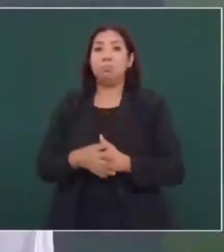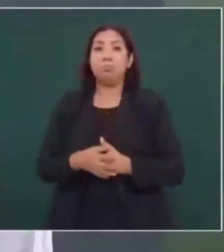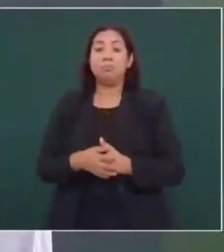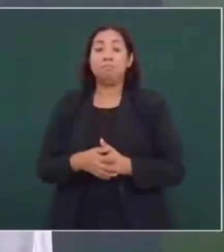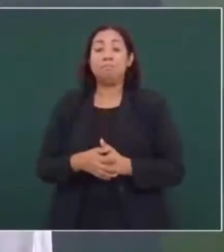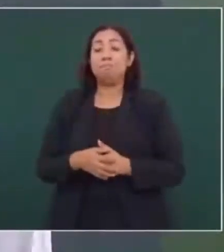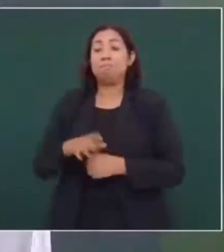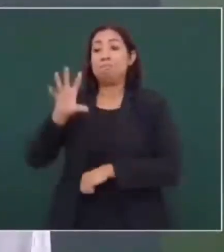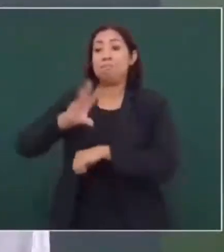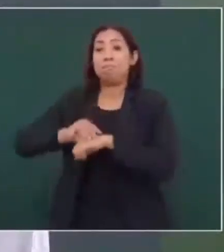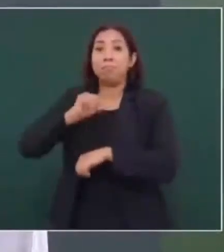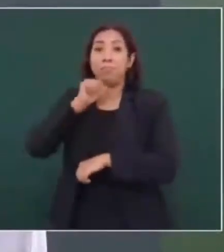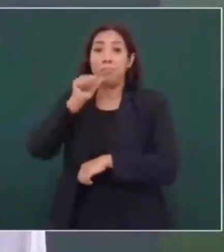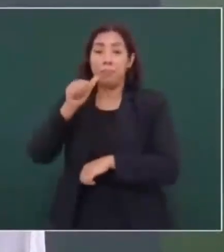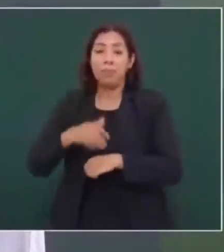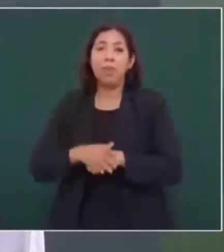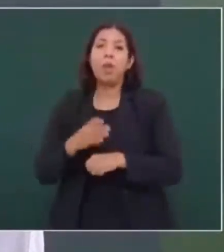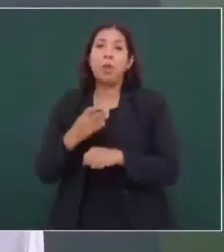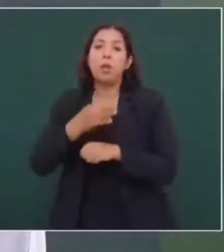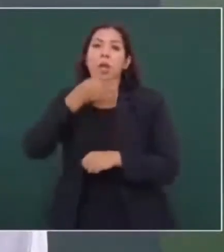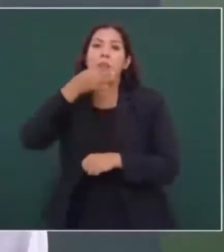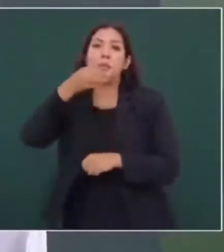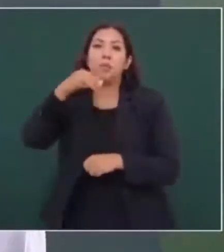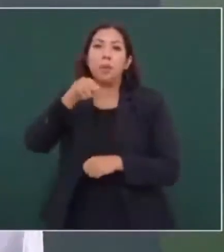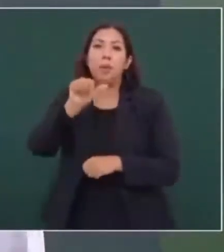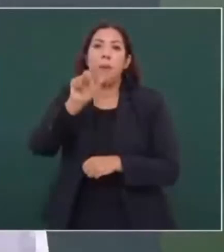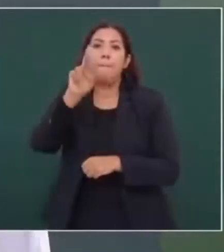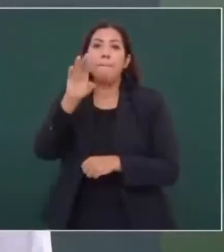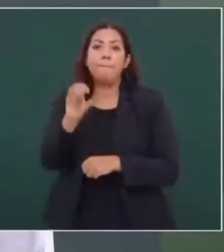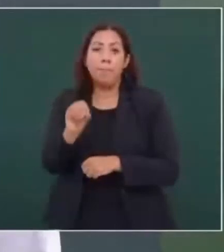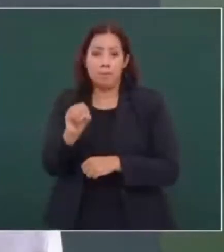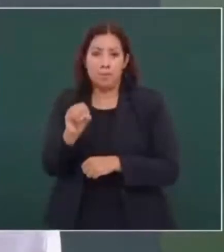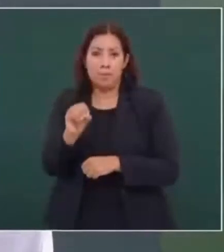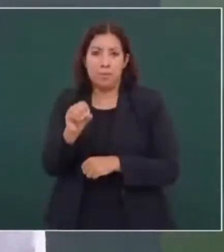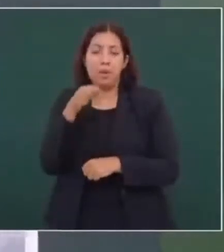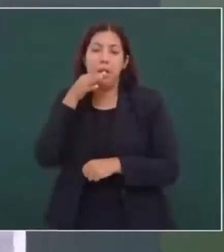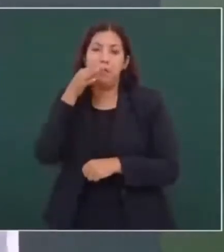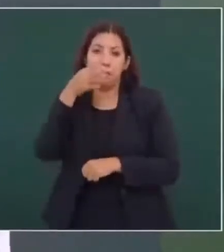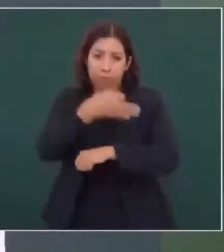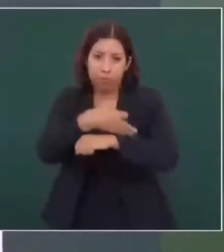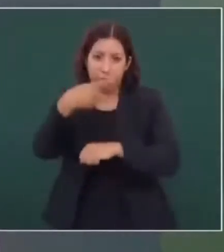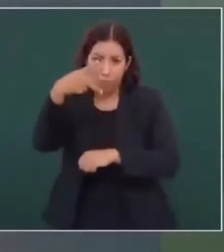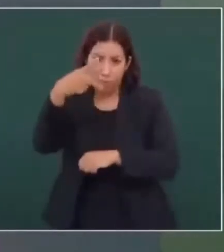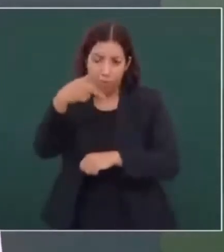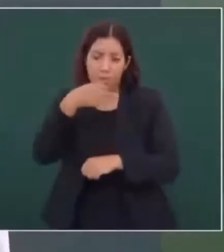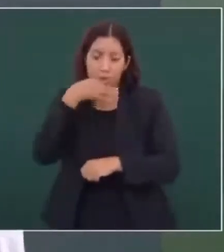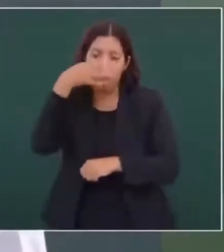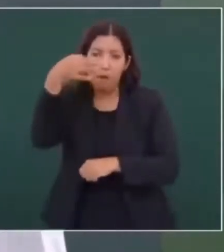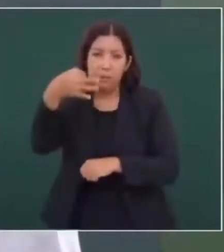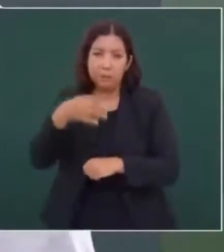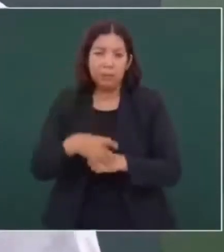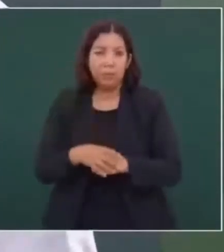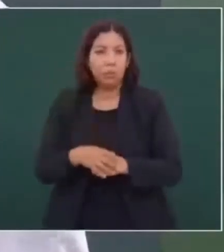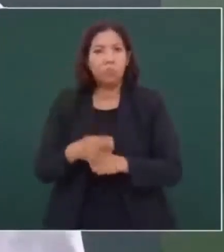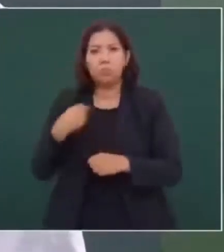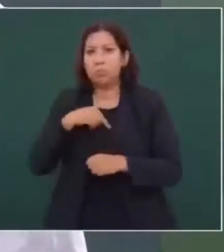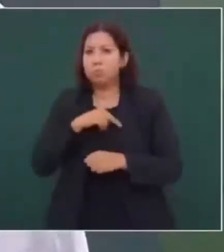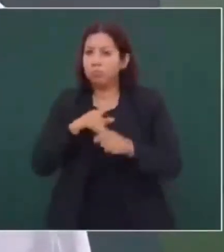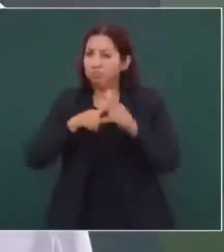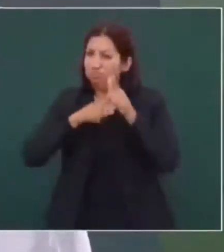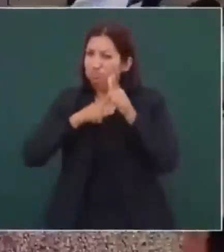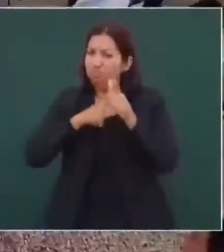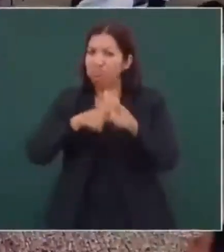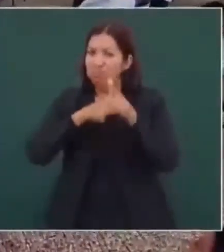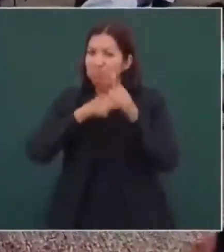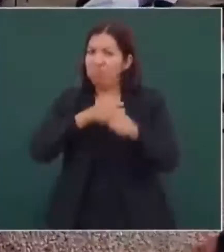Mario y a sus familias de que ya se está impugnando el proceso y que vamos a continuar hasta que